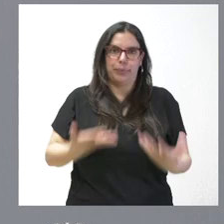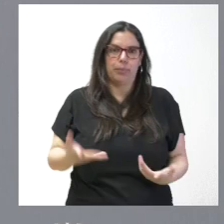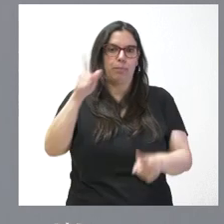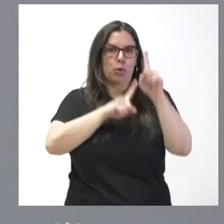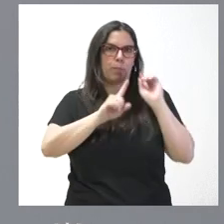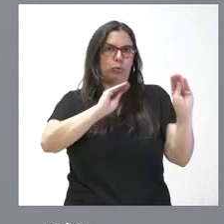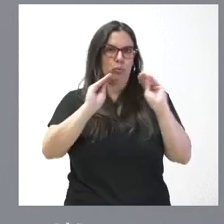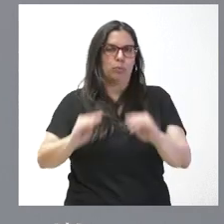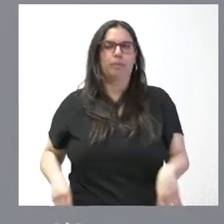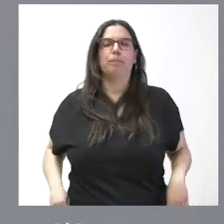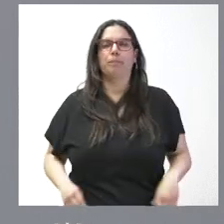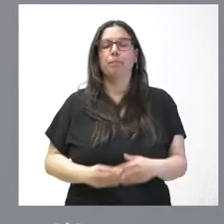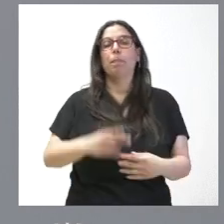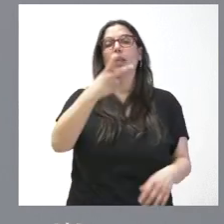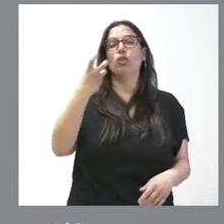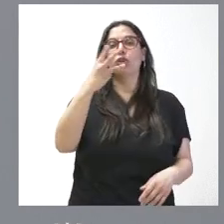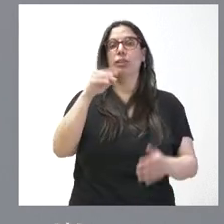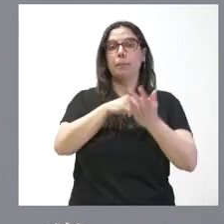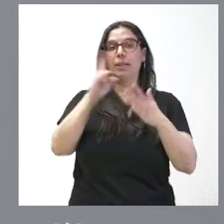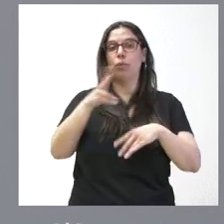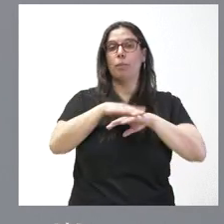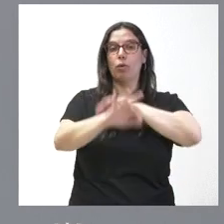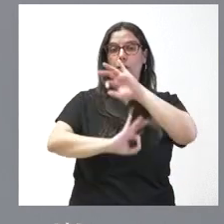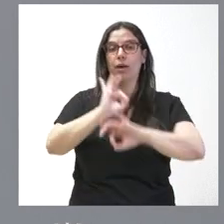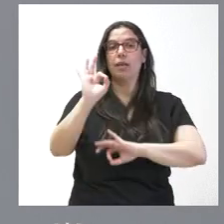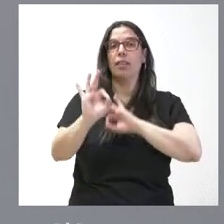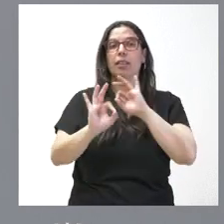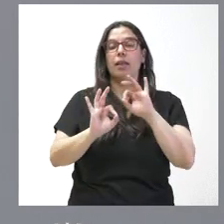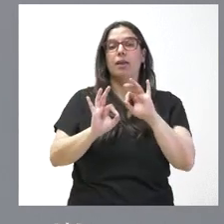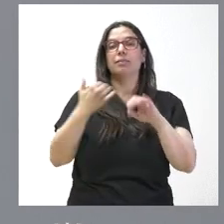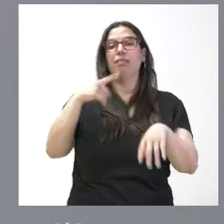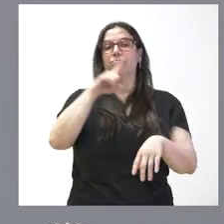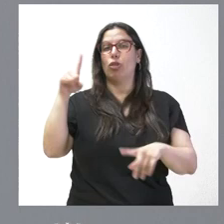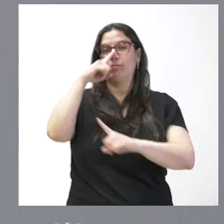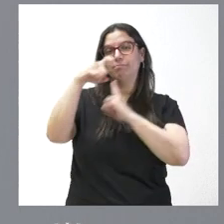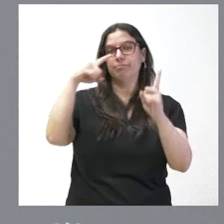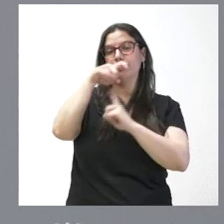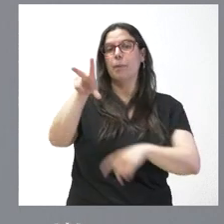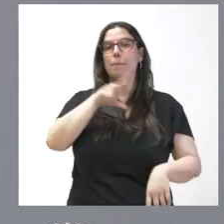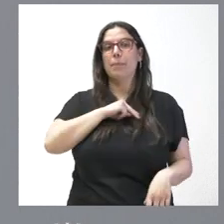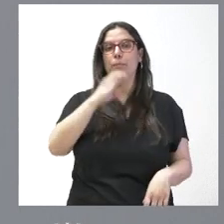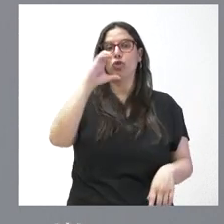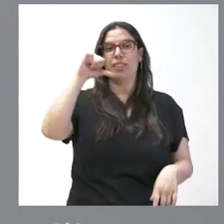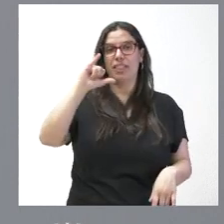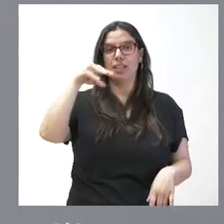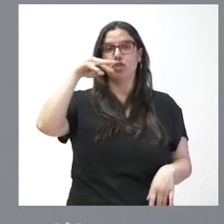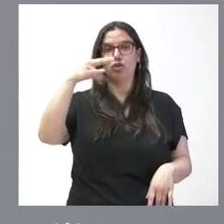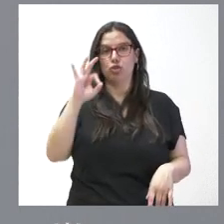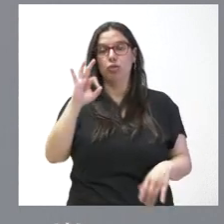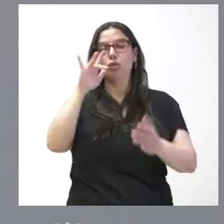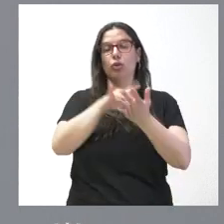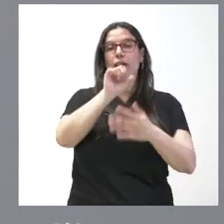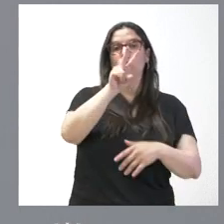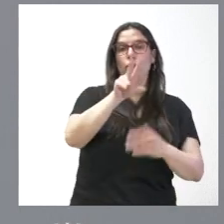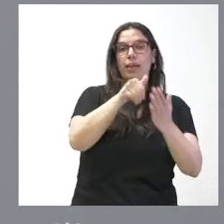que atraviesan. 230.000 euros para organizar la undécima edición de los Premios Cincho, que tendrán lugar entre el